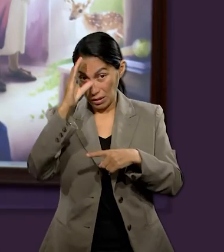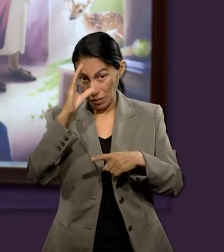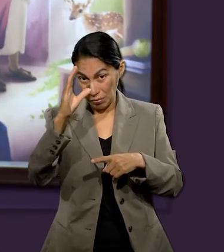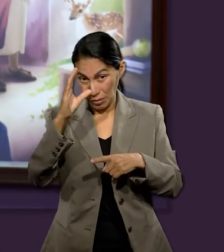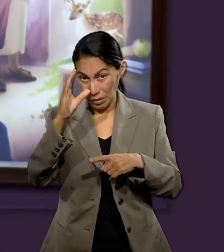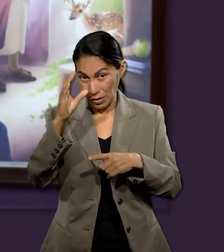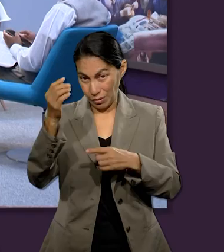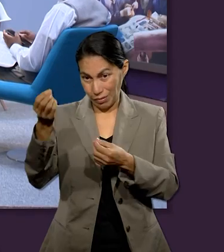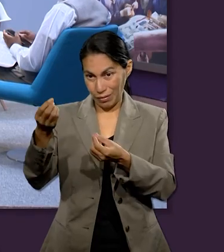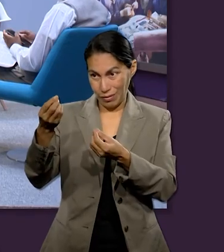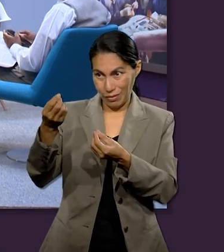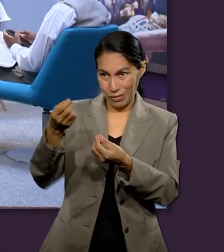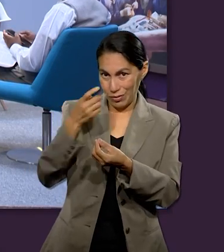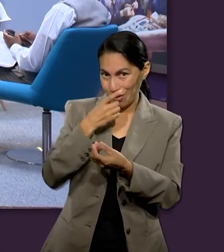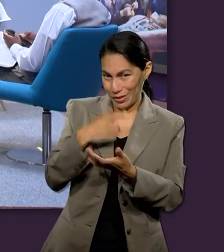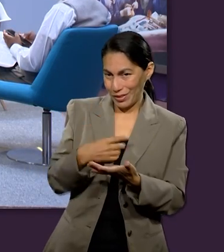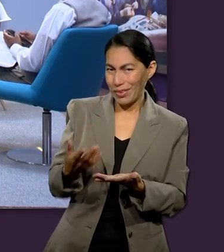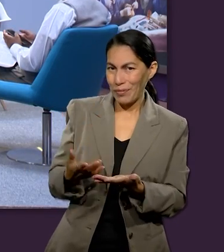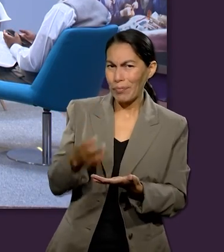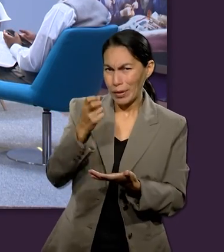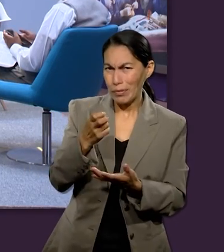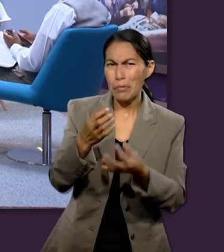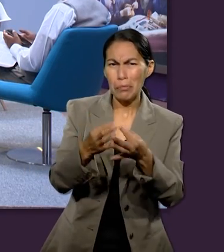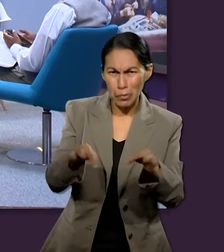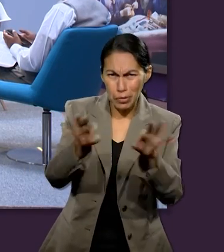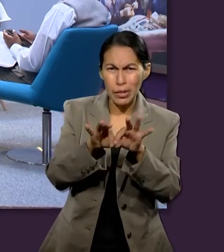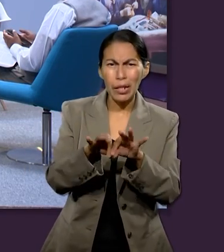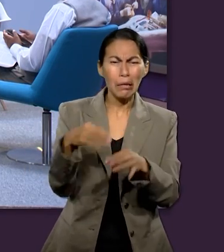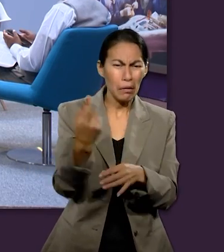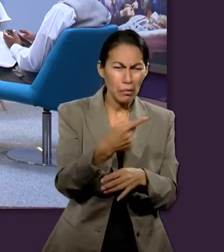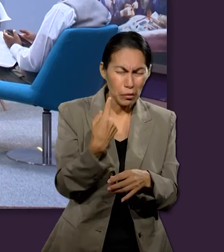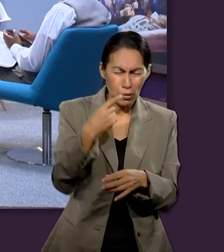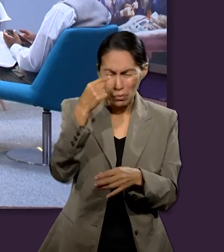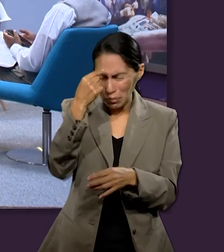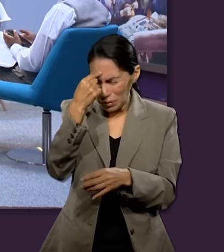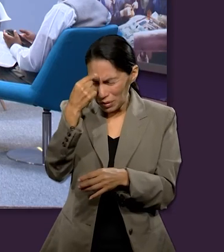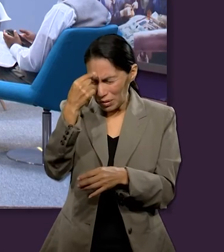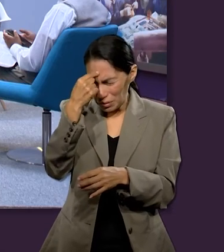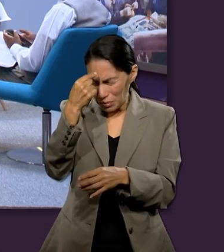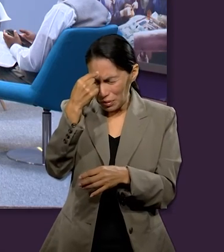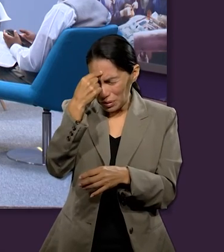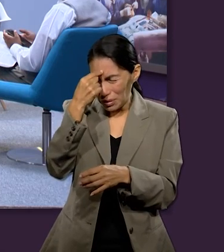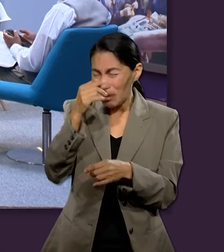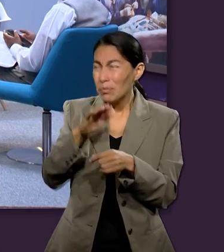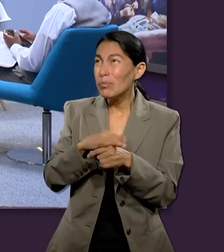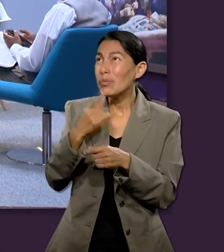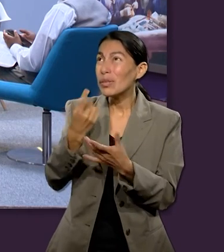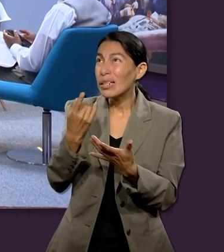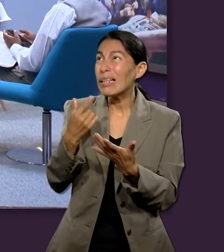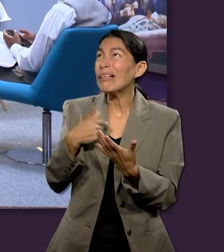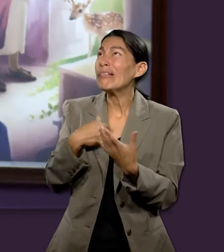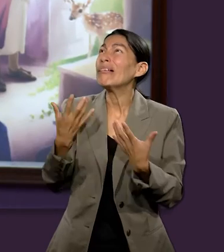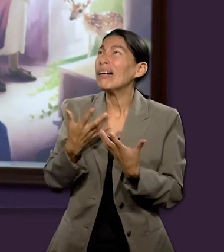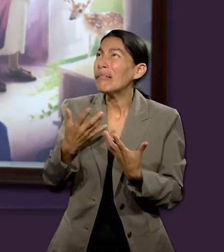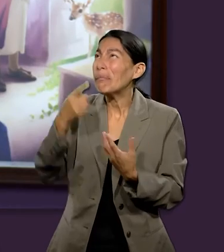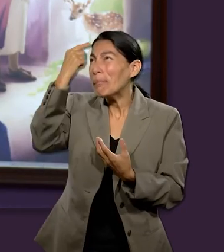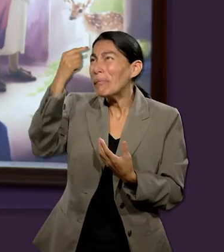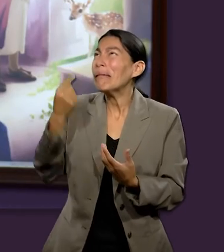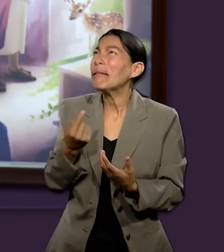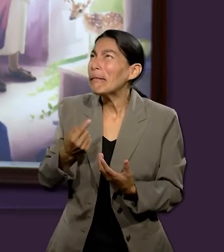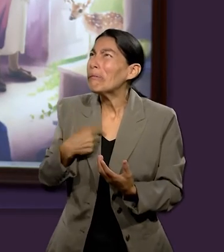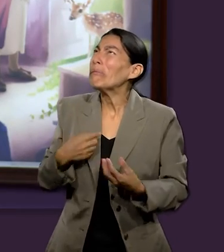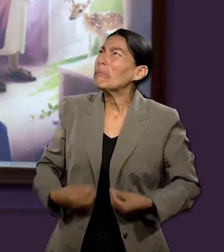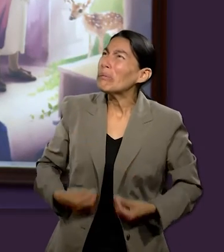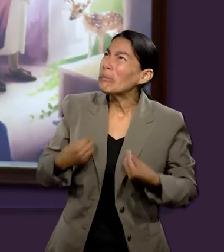hacer esa tarea que nos está encomendando Chipri nos da la oportunidad incluso de tener esa conversación con nosotros mismos